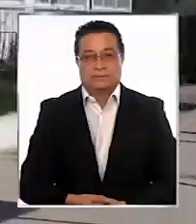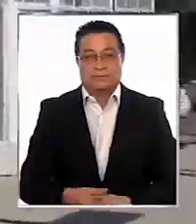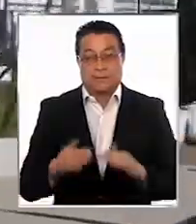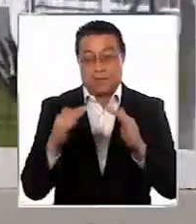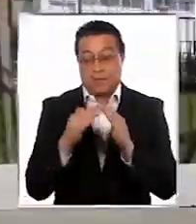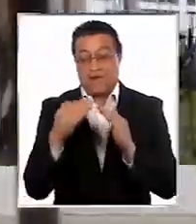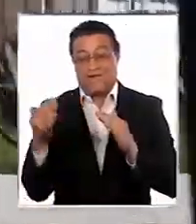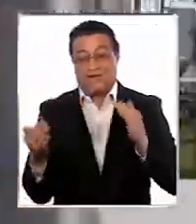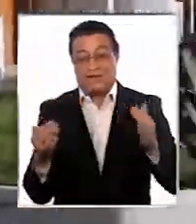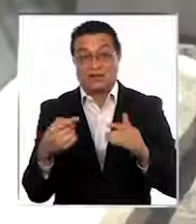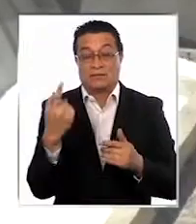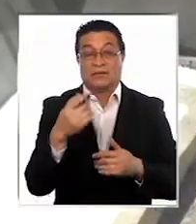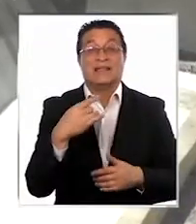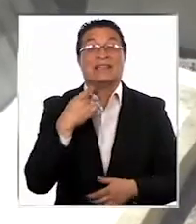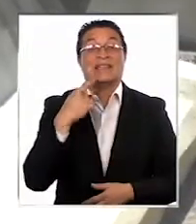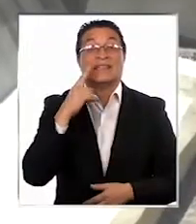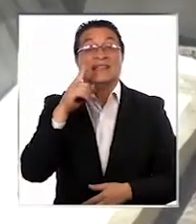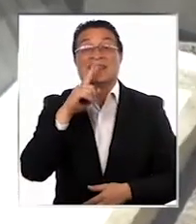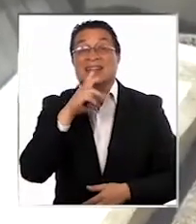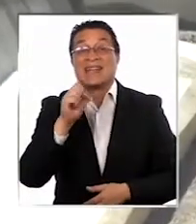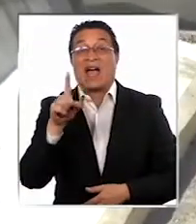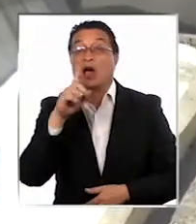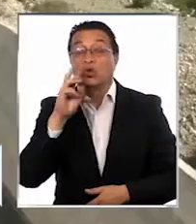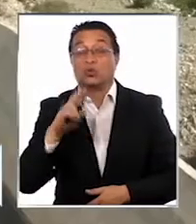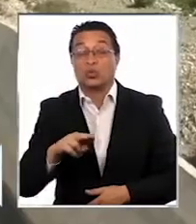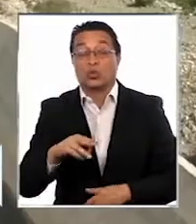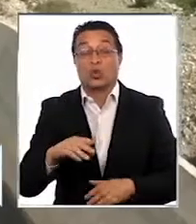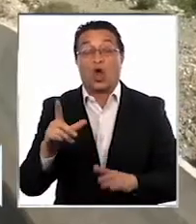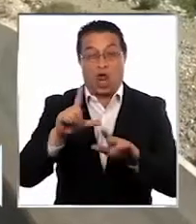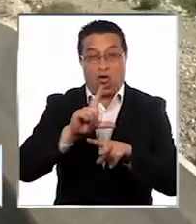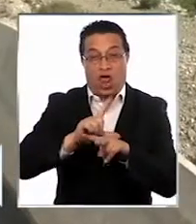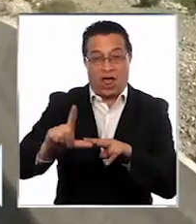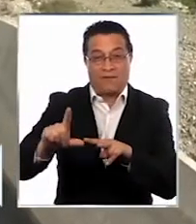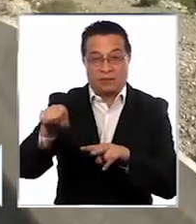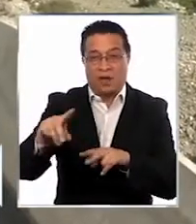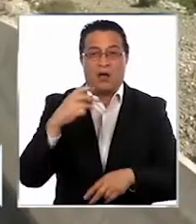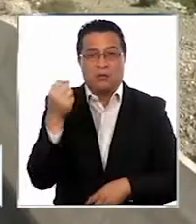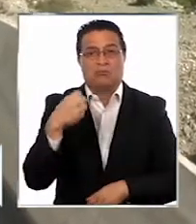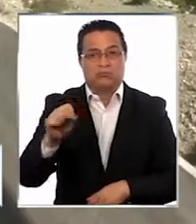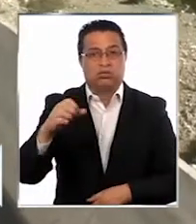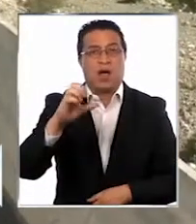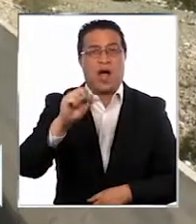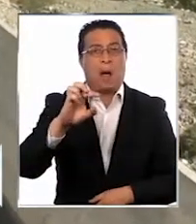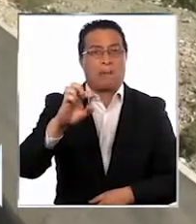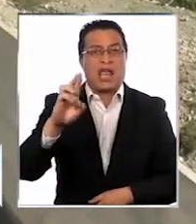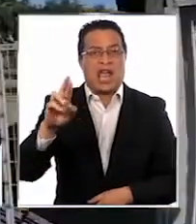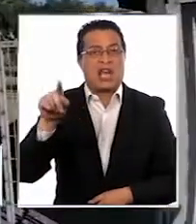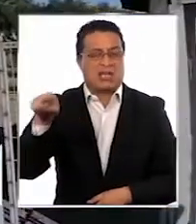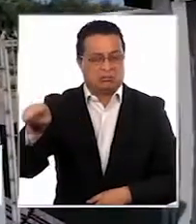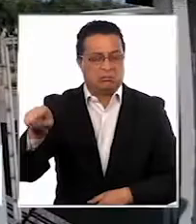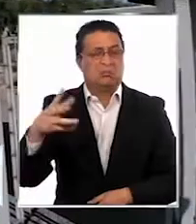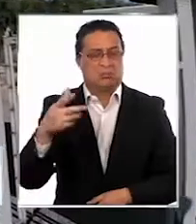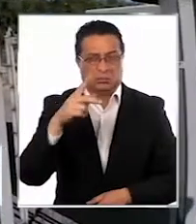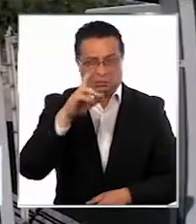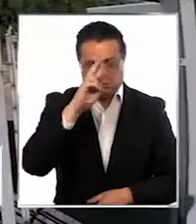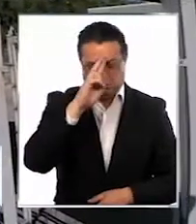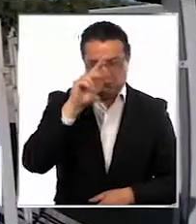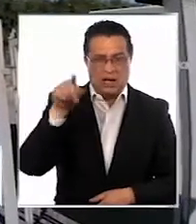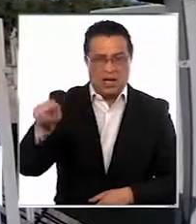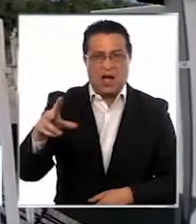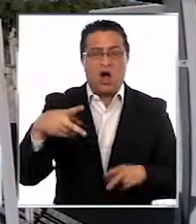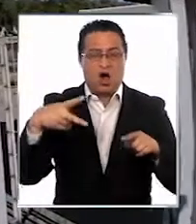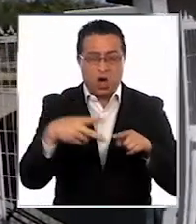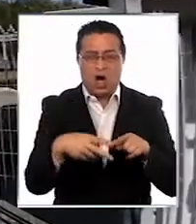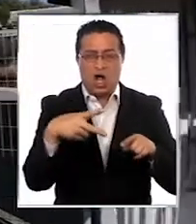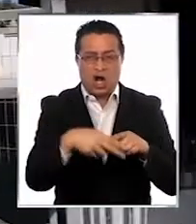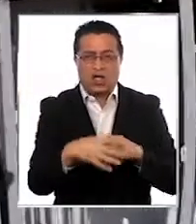Vecinos del sector La Quinta Sur de Longaví denuncian irregularidades de la APR de la zona. Señalan que se registran cortes en el